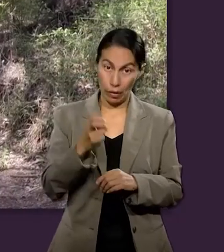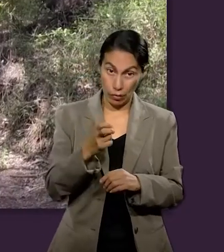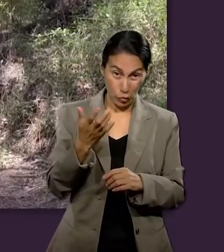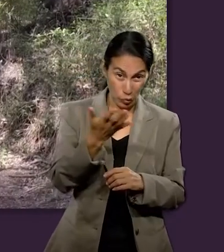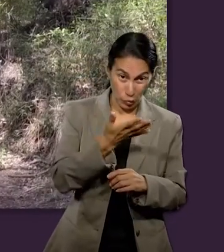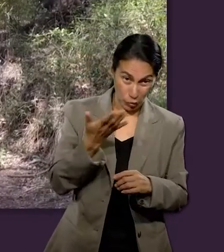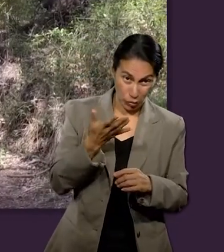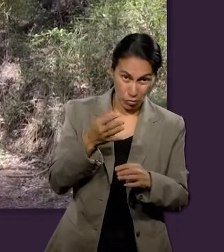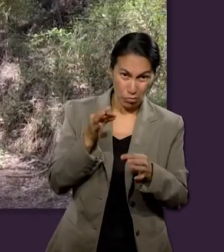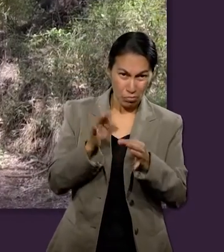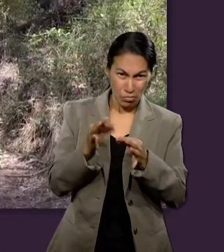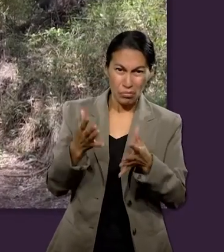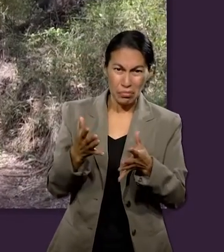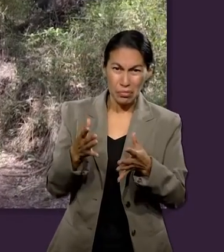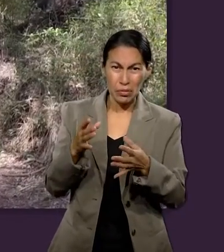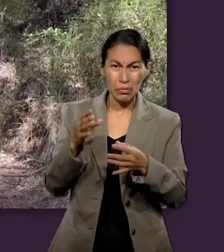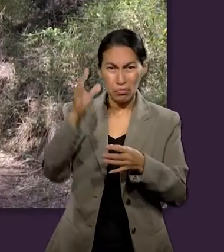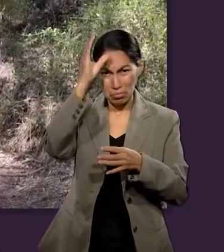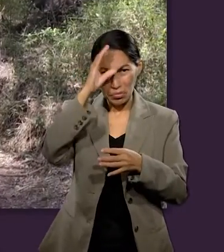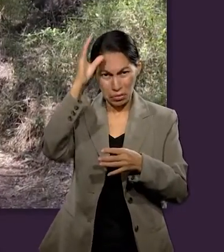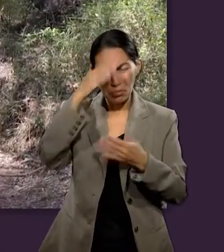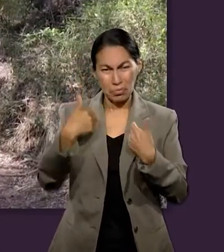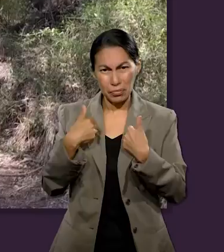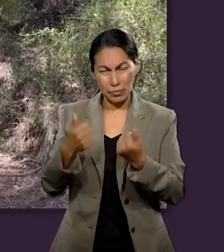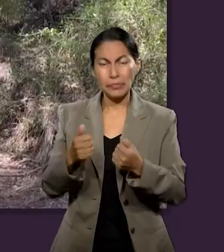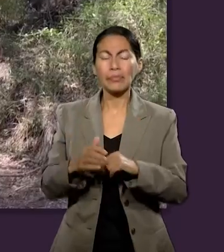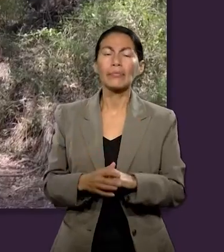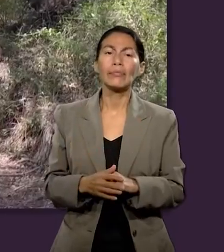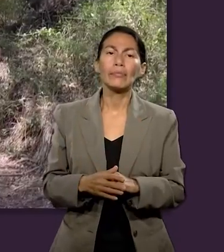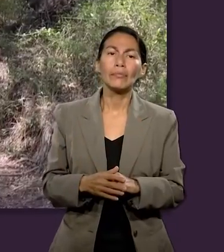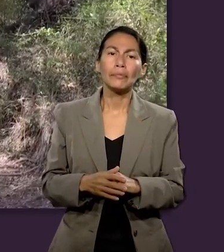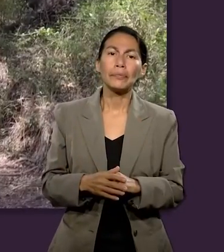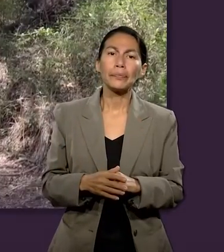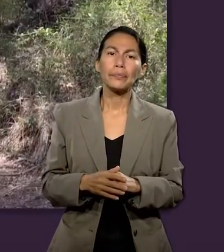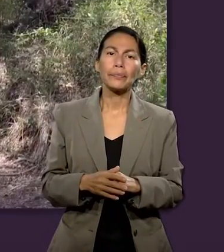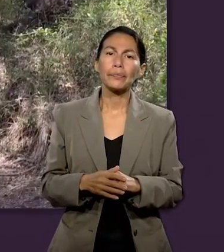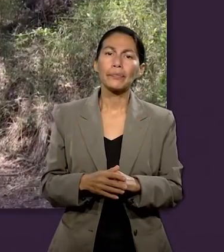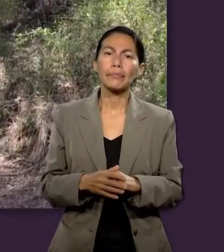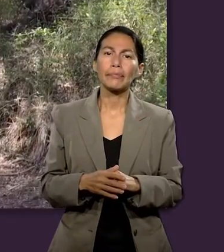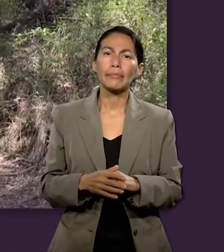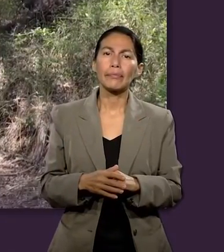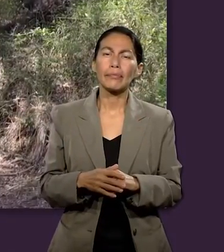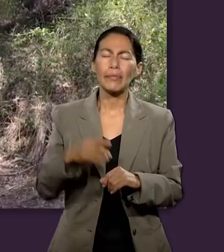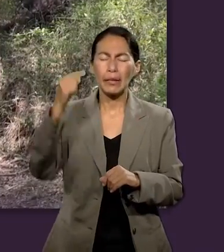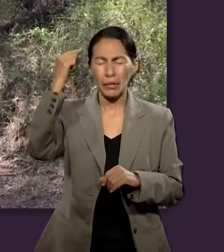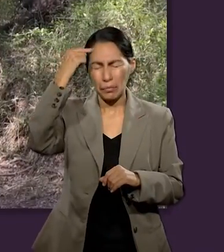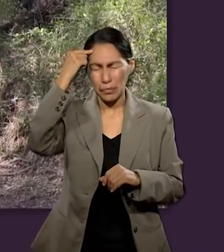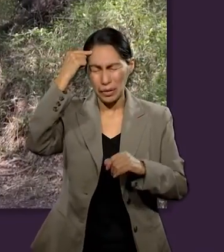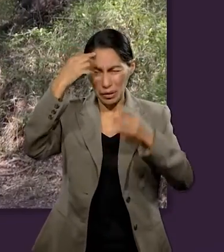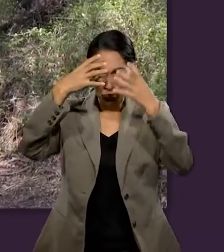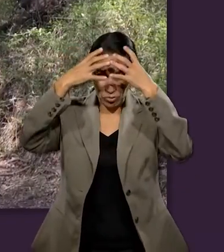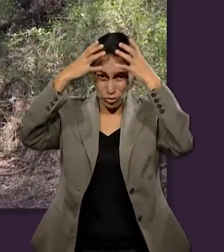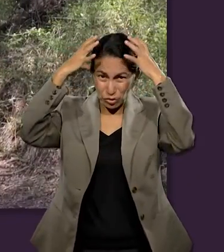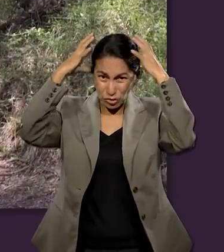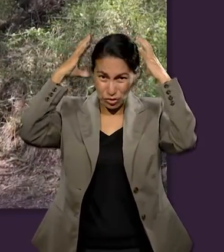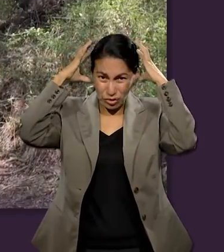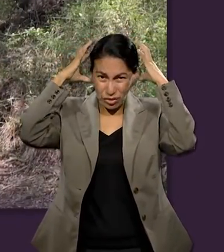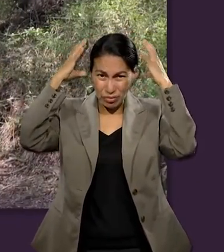acciones que repetimos, hábitos que establecemos. Todo eso tiene su explicación científica.